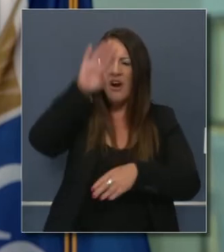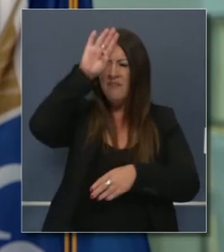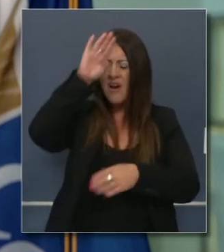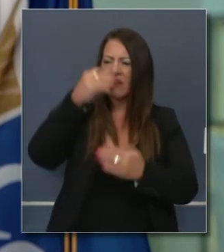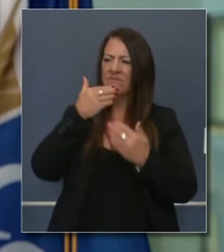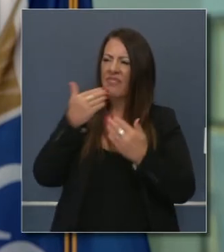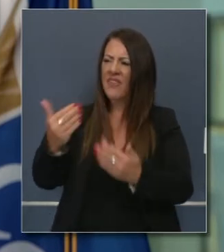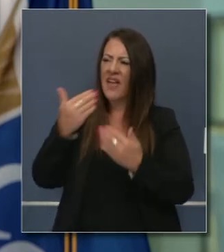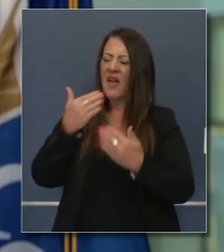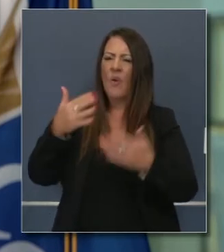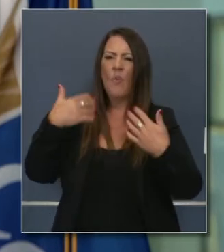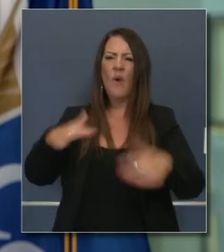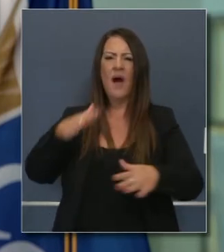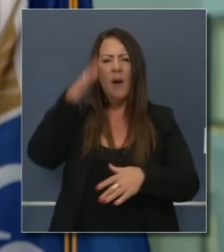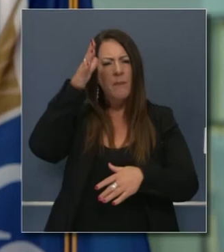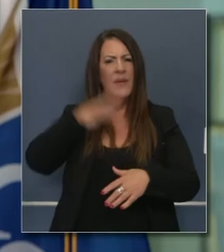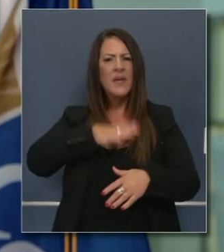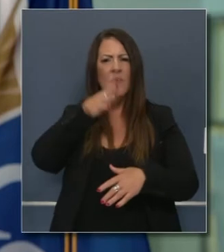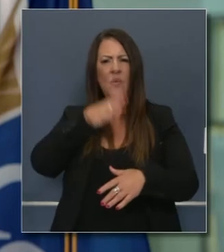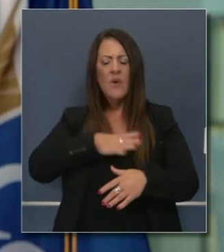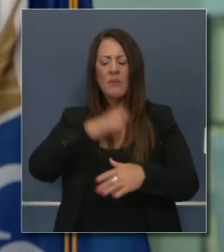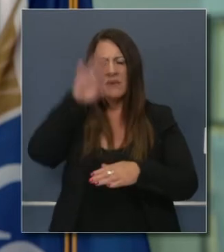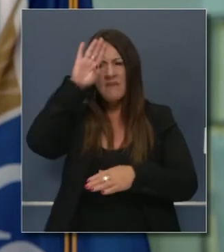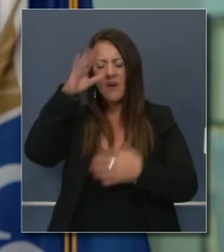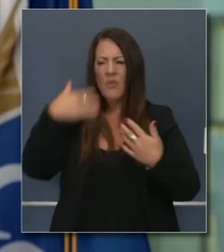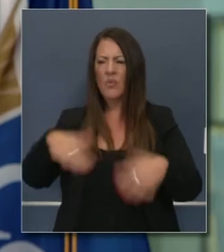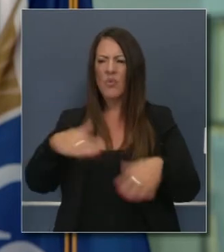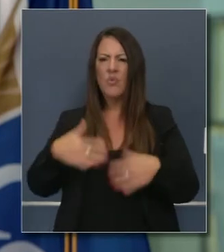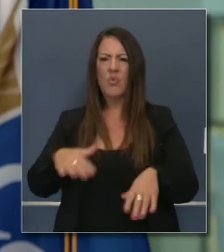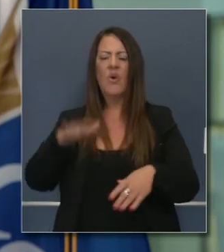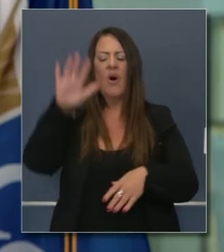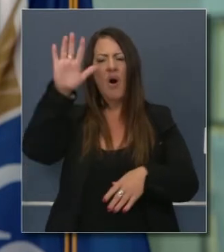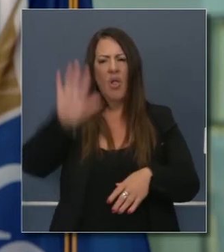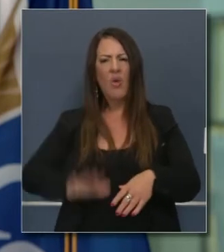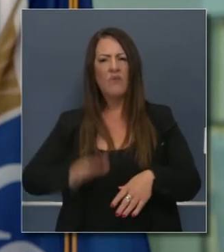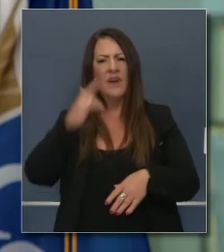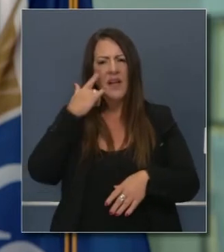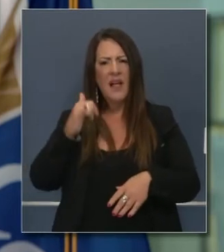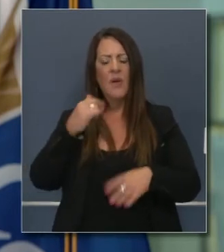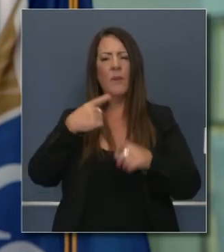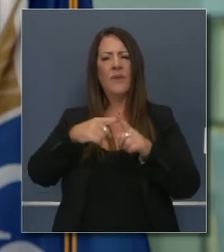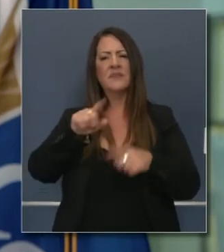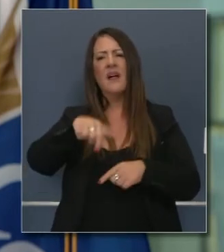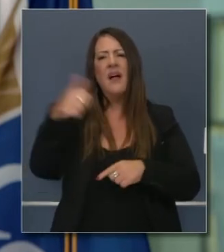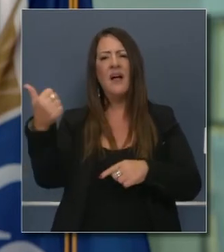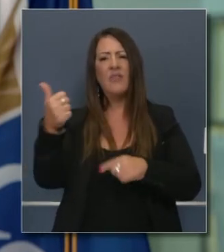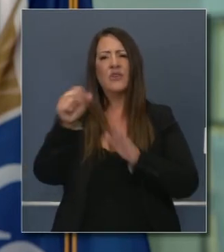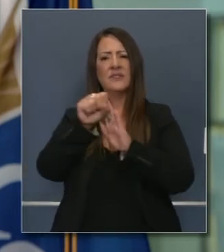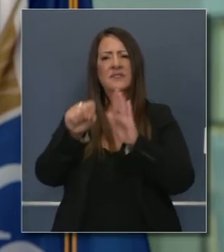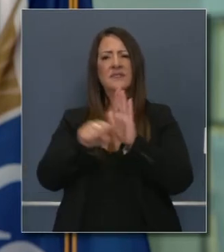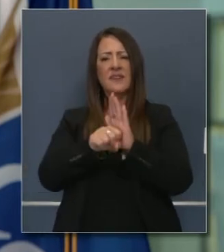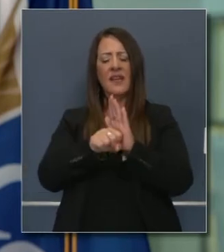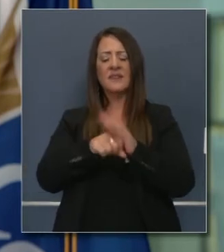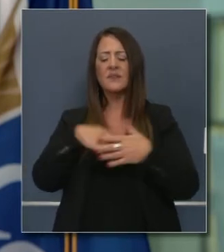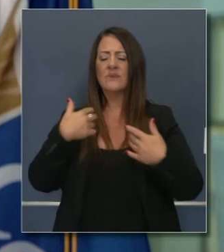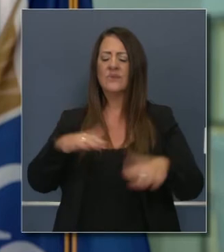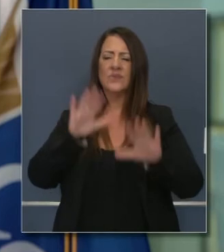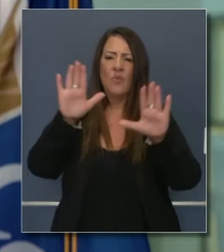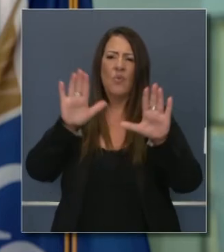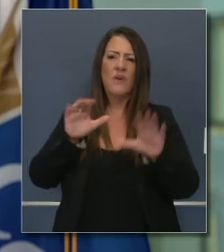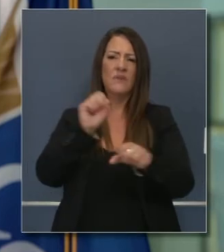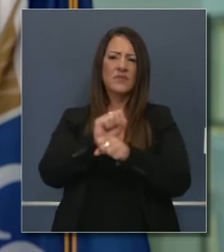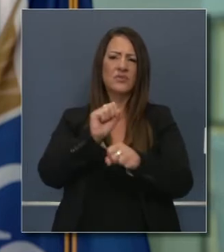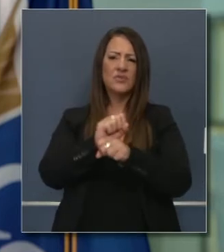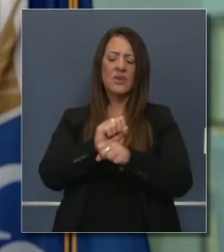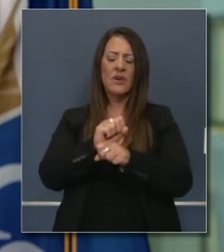a los bomberos, a los hombres y mujeres que forman los equipos de ayuda mutua a través del Estado, a través del país también, que han hecho un